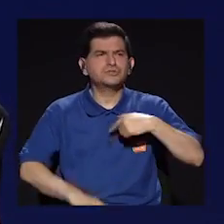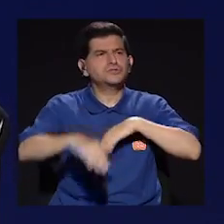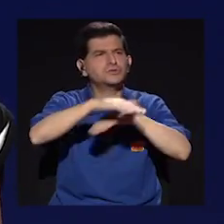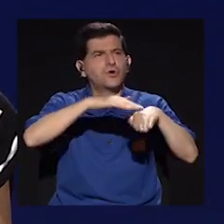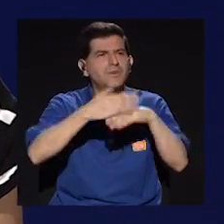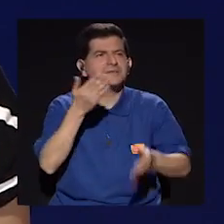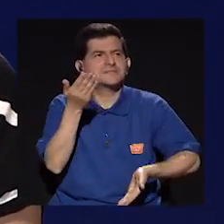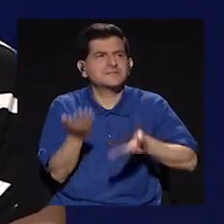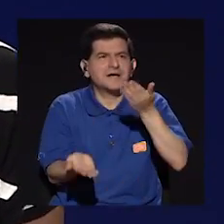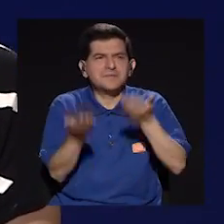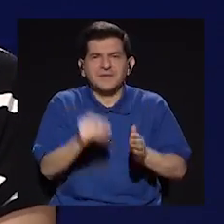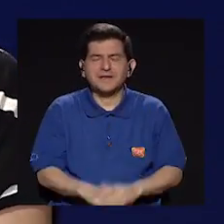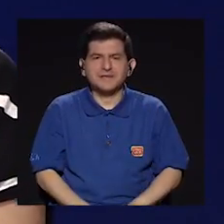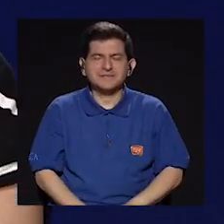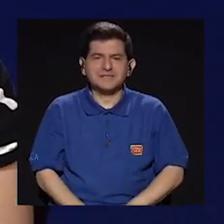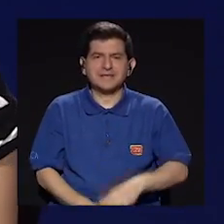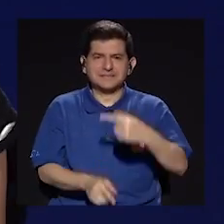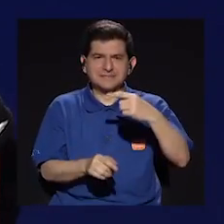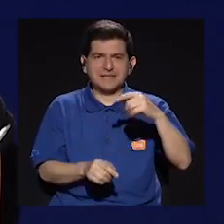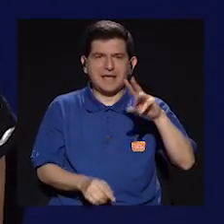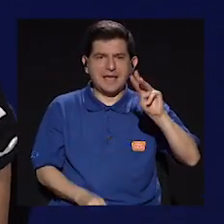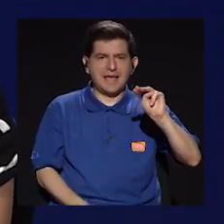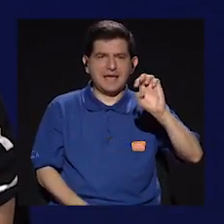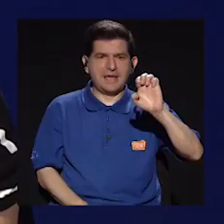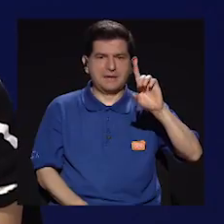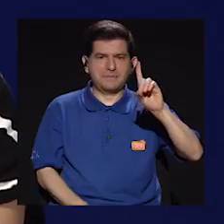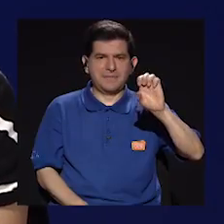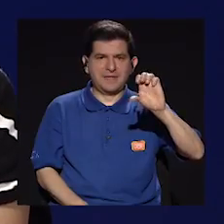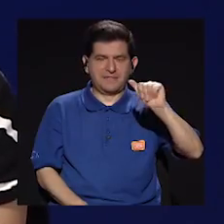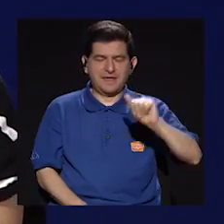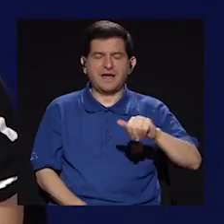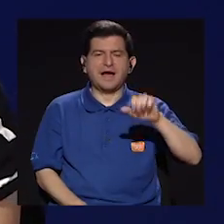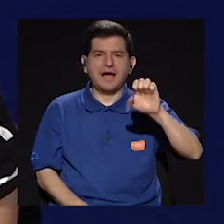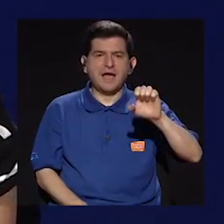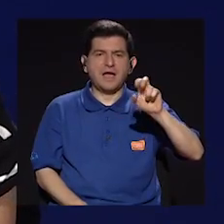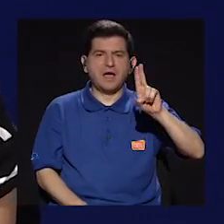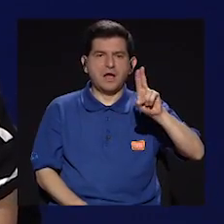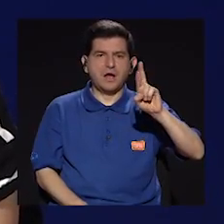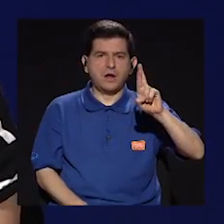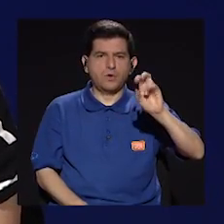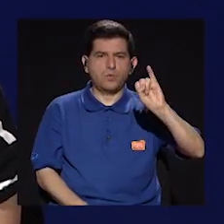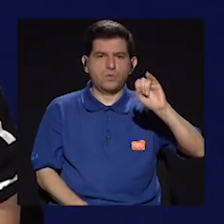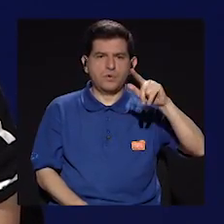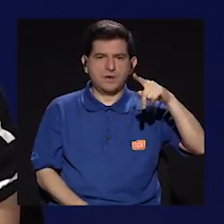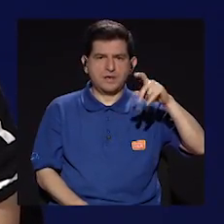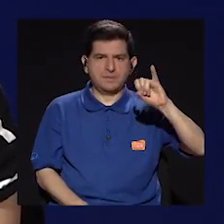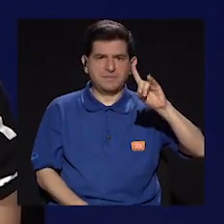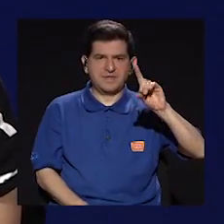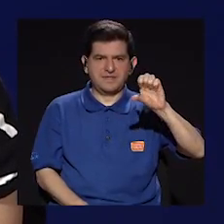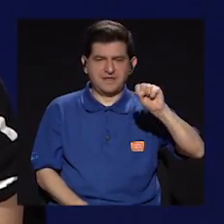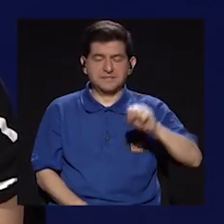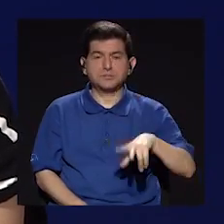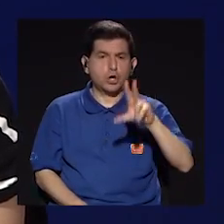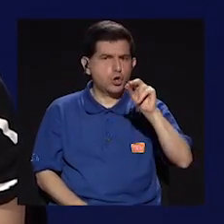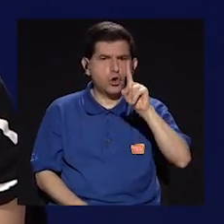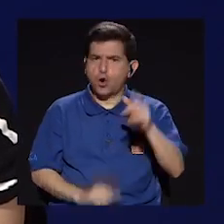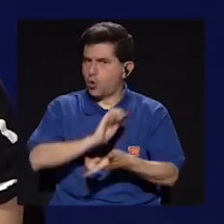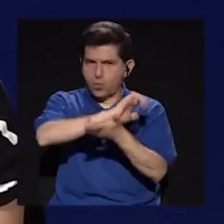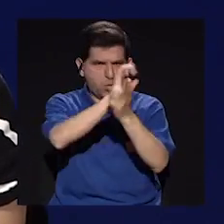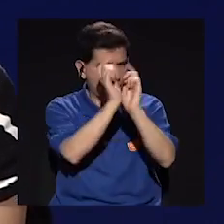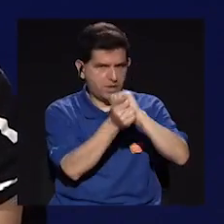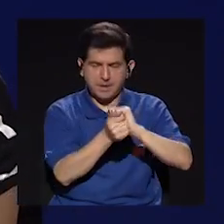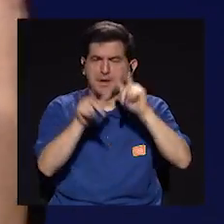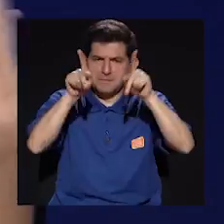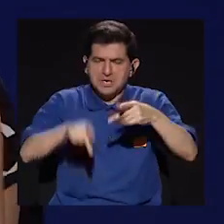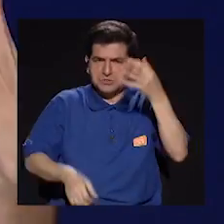Bueno, yo me base más quizás en la Medea de Eurípides. No es una adaptación, eso es importante como afirmarlo,